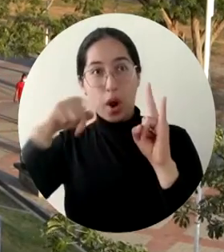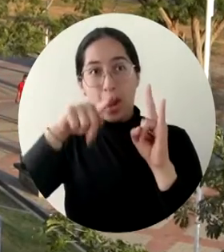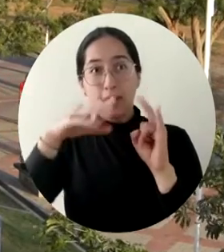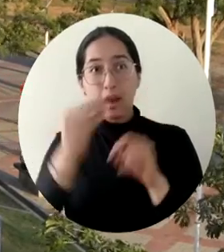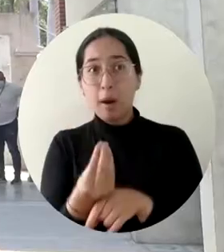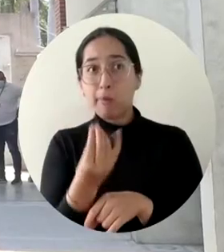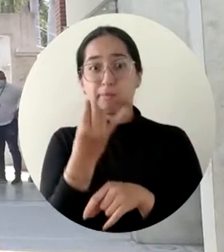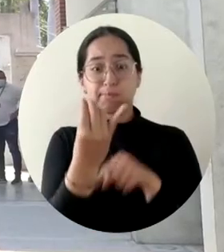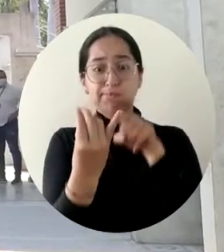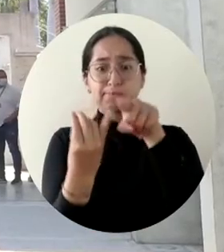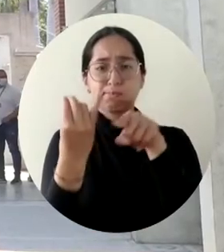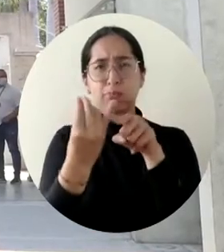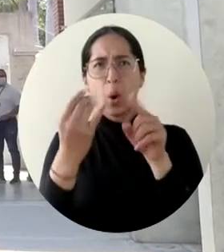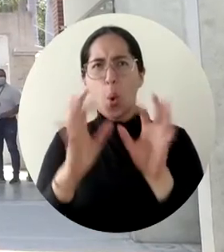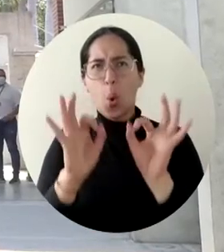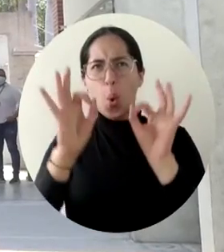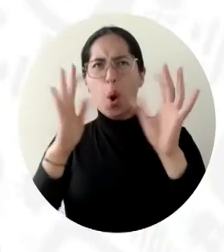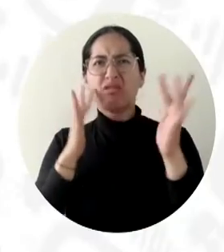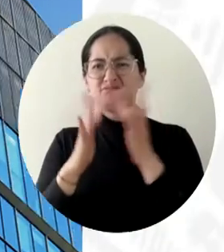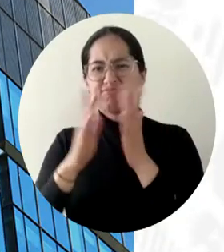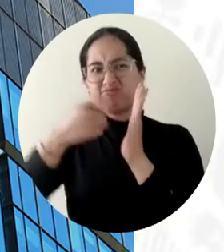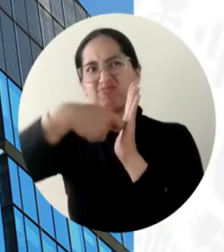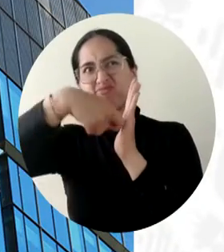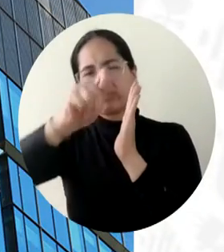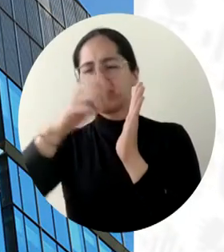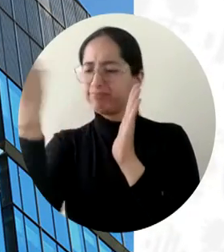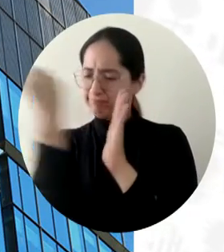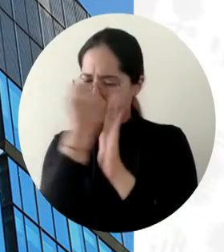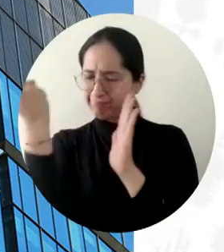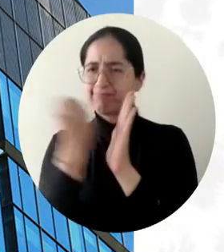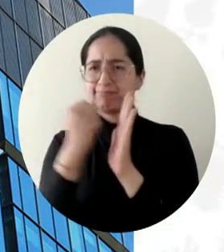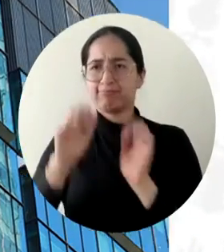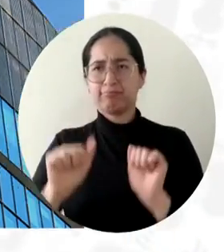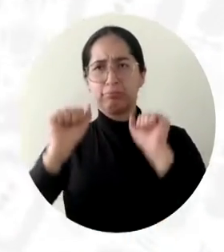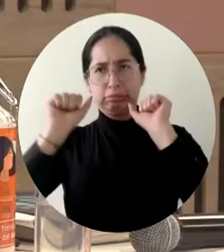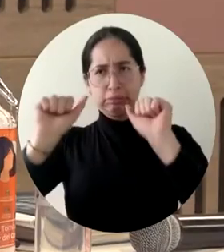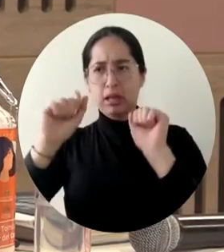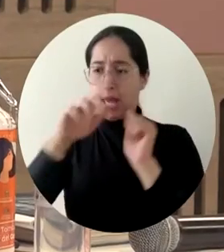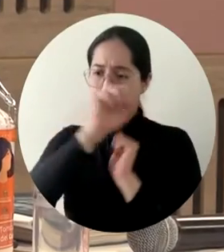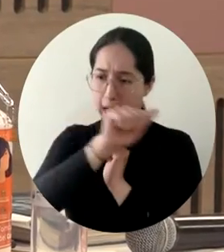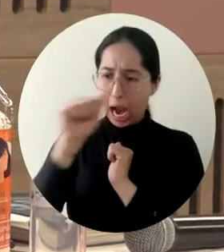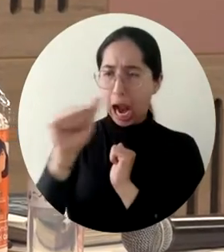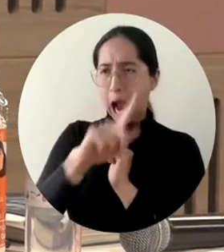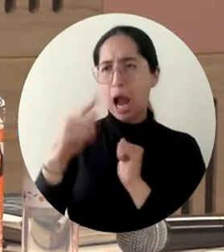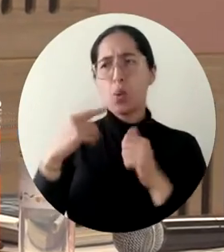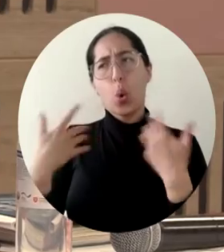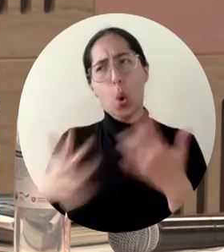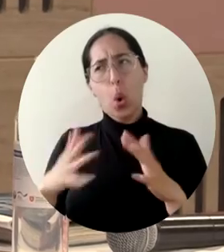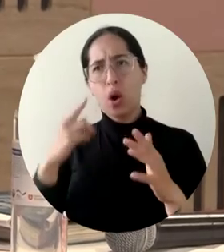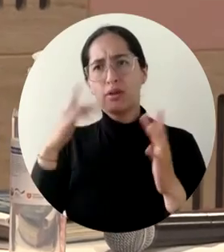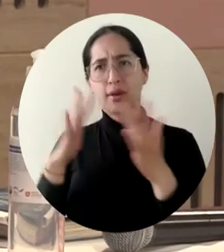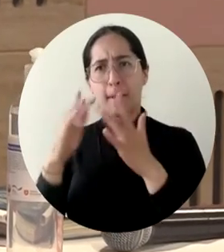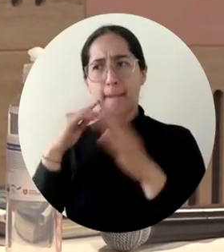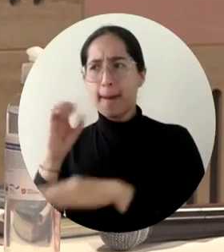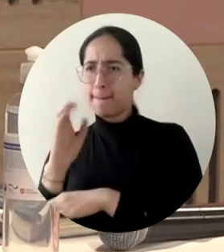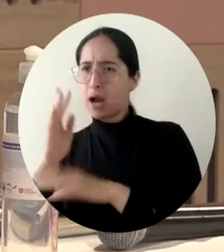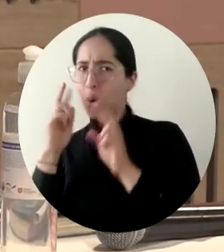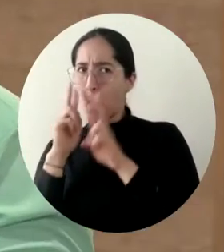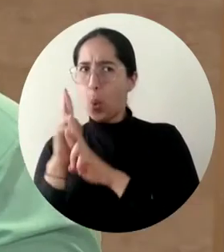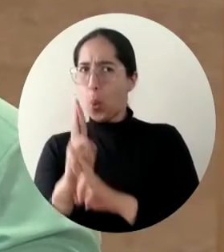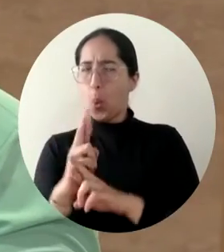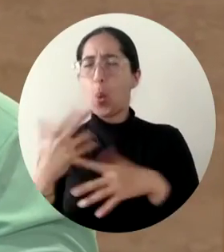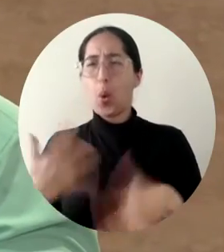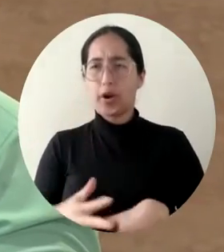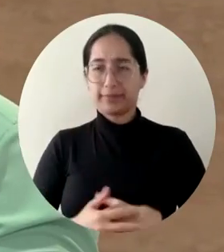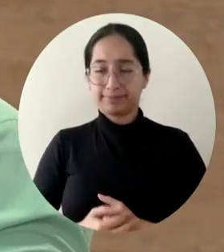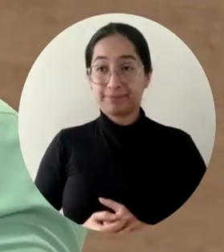o pública a nivel regional que tiene la categorización de AA a nivel de bancario o financiero y eso es muy importante.